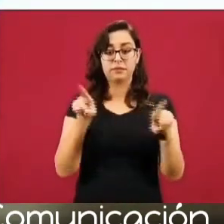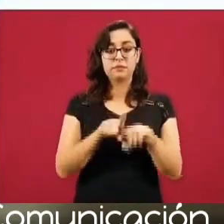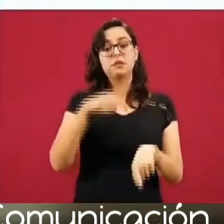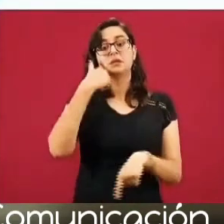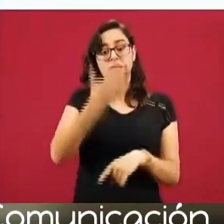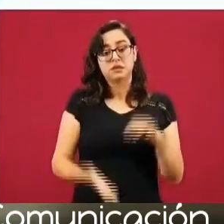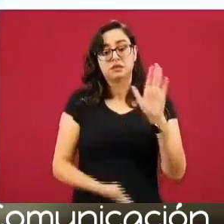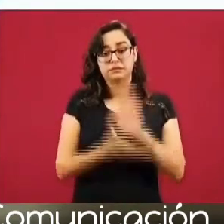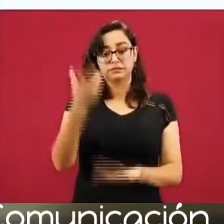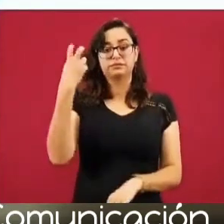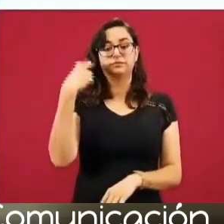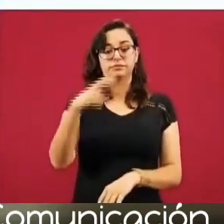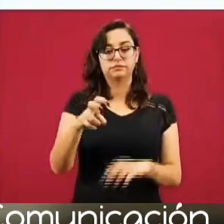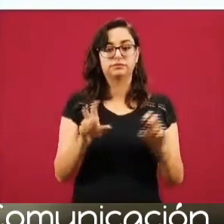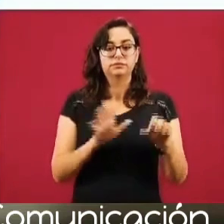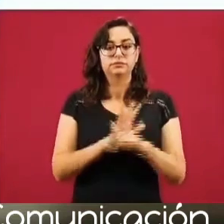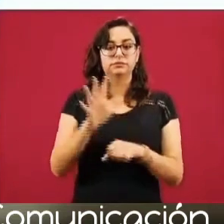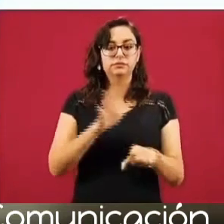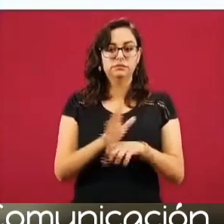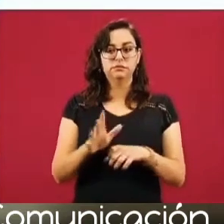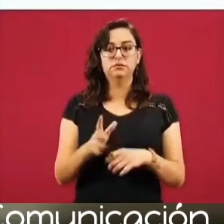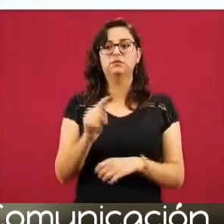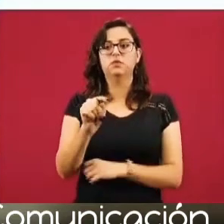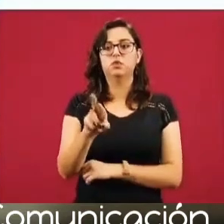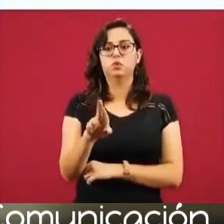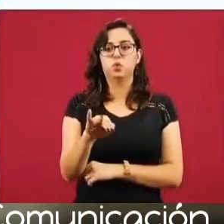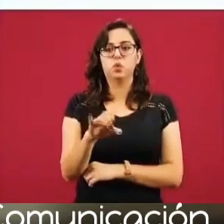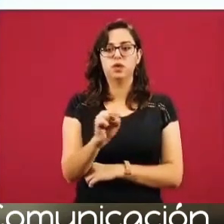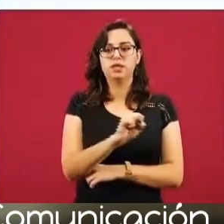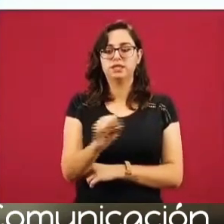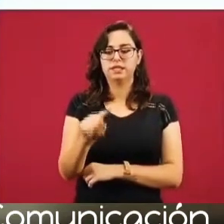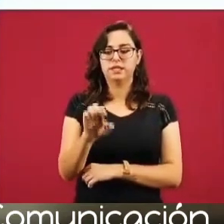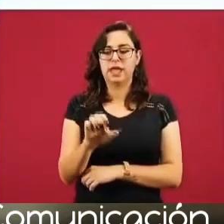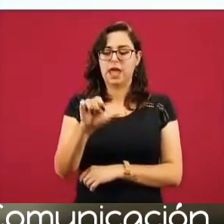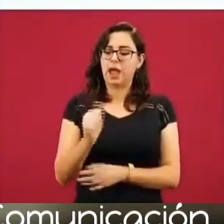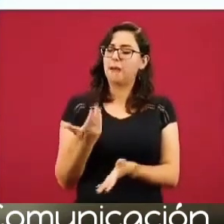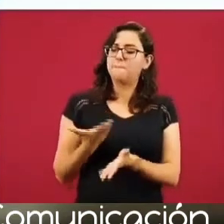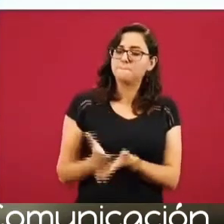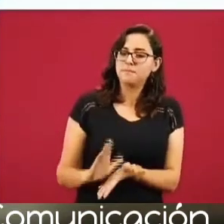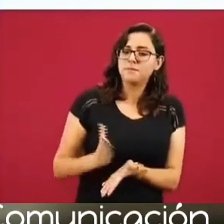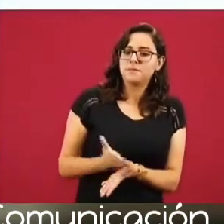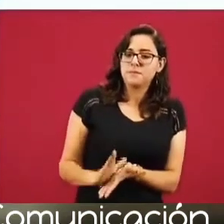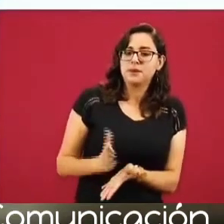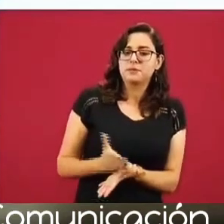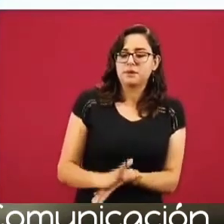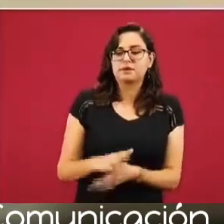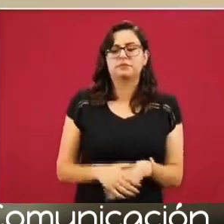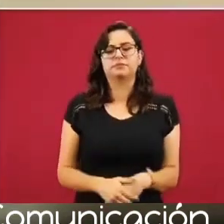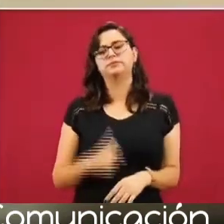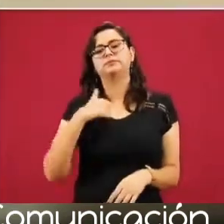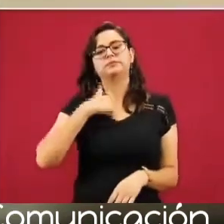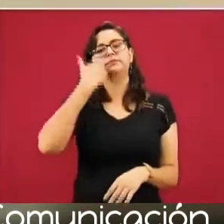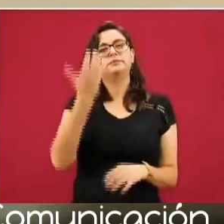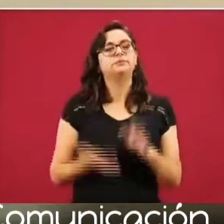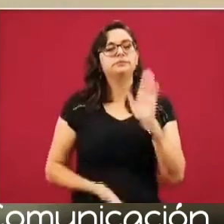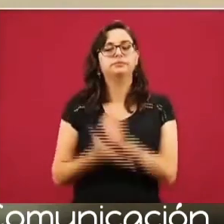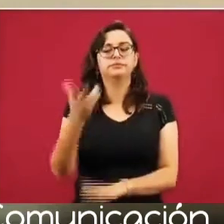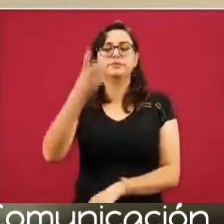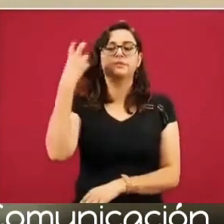viajes, que se llama turistea pago a paguito. ¿Cómo funciona turistea pago a paguito? Pues a lo mejor yo quiero viajar,